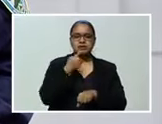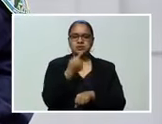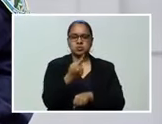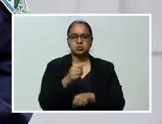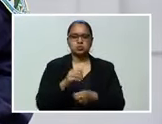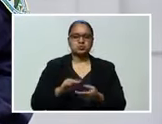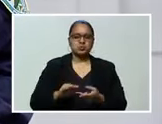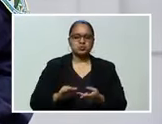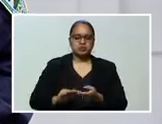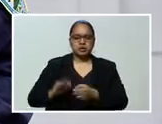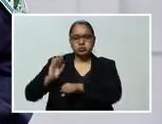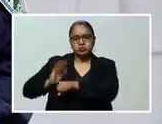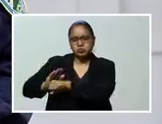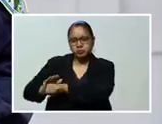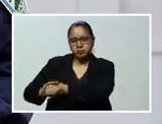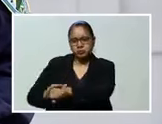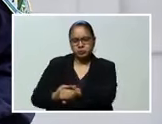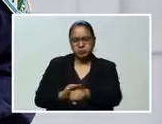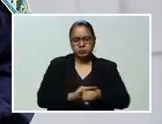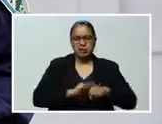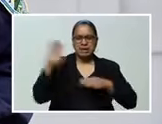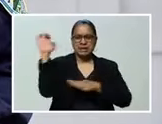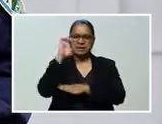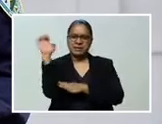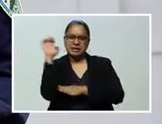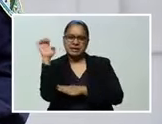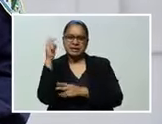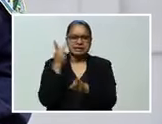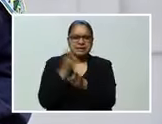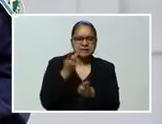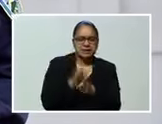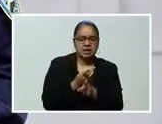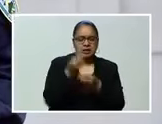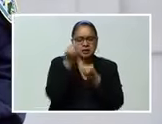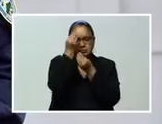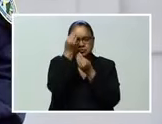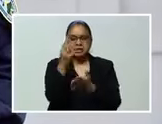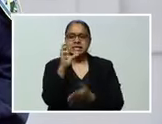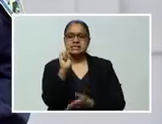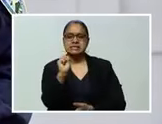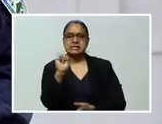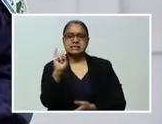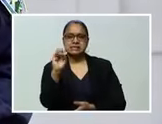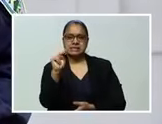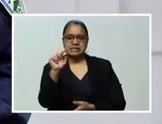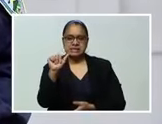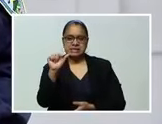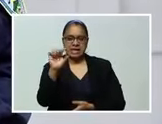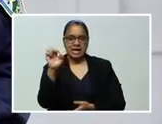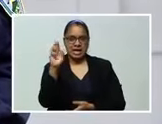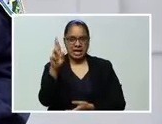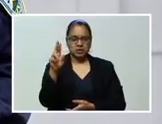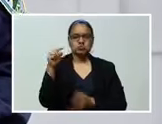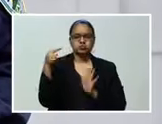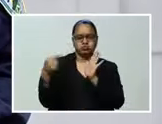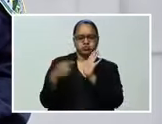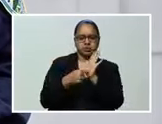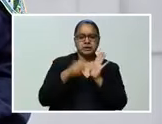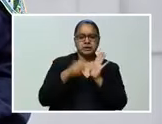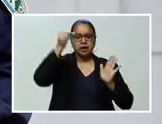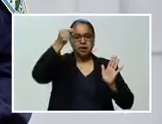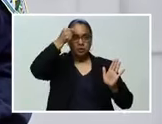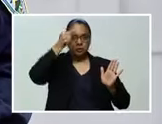del Sistema Nacional de Gestión de Riesgos, SINAGER, cumpliendo con las instrucciones precisas del Gobierno de la República